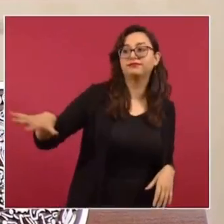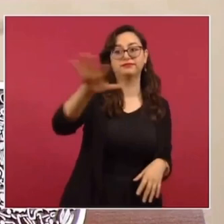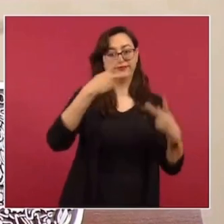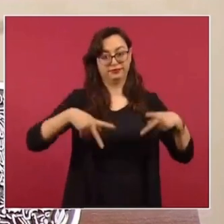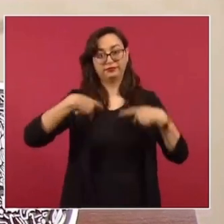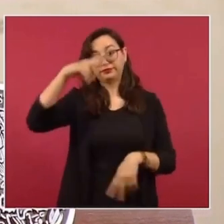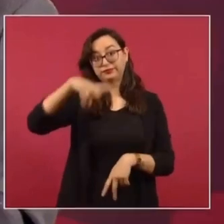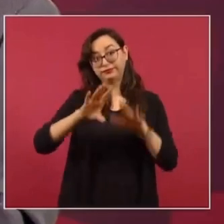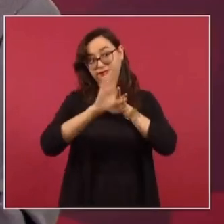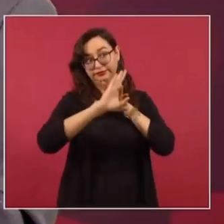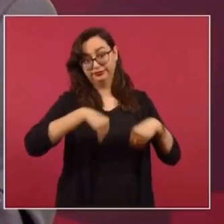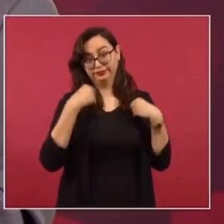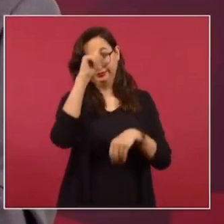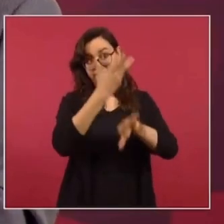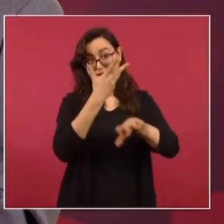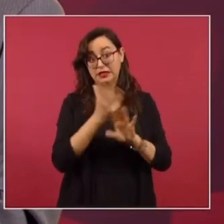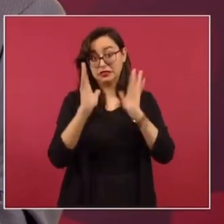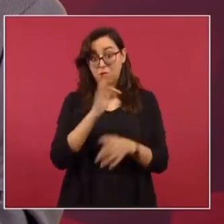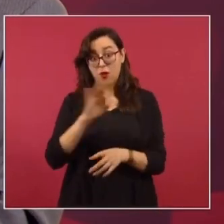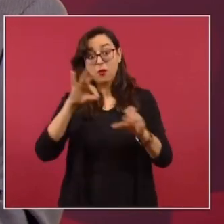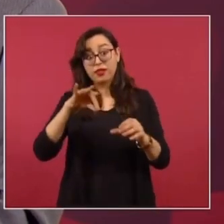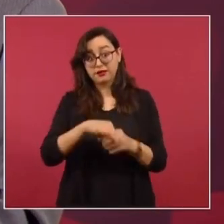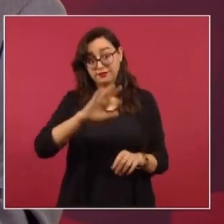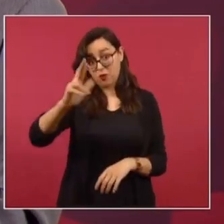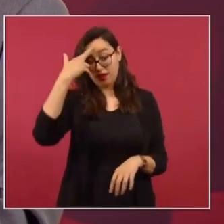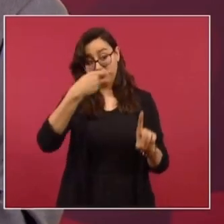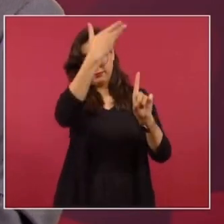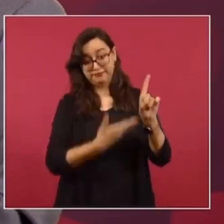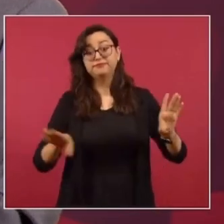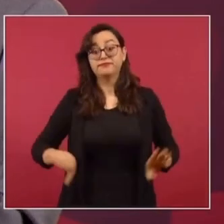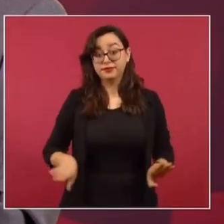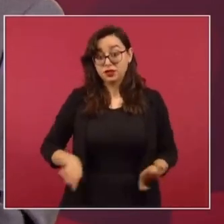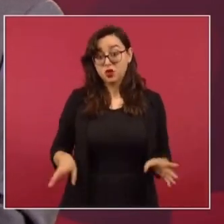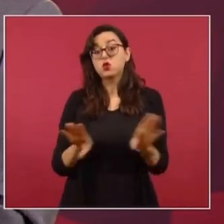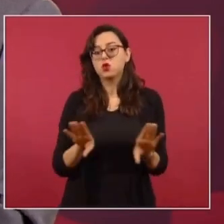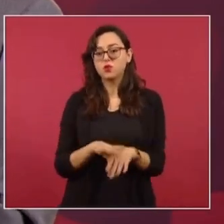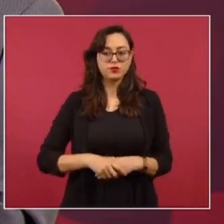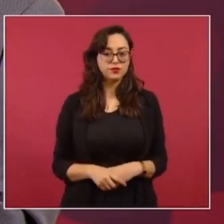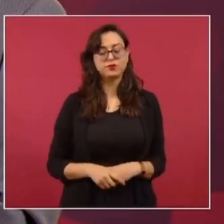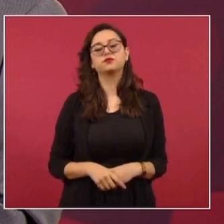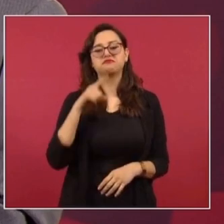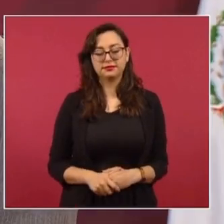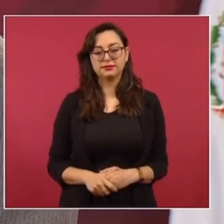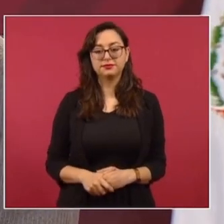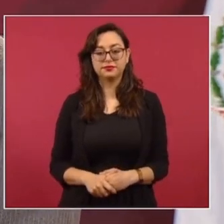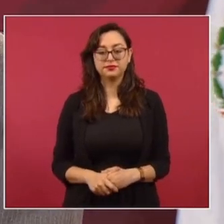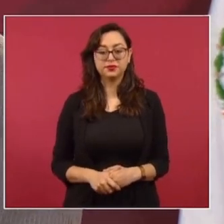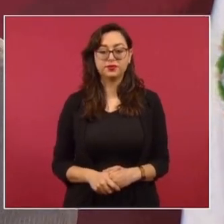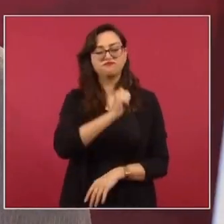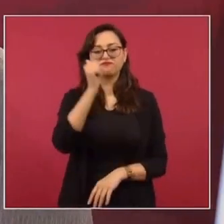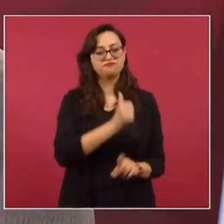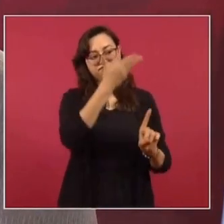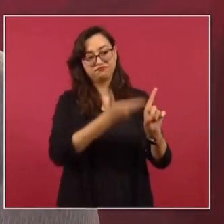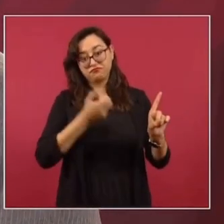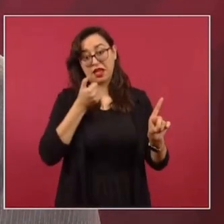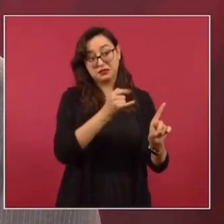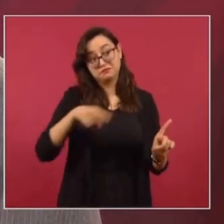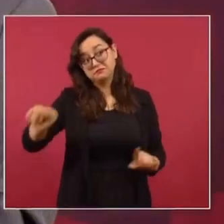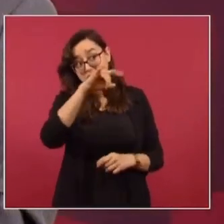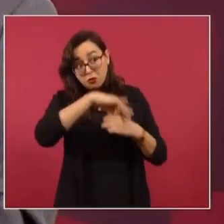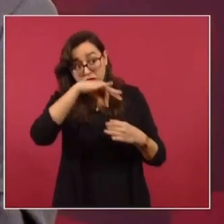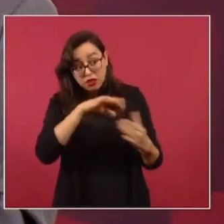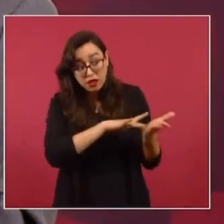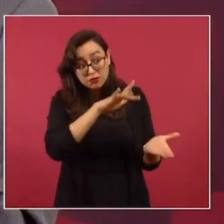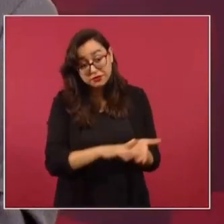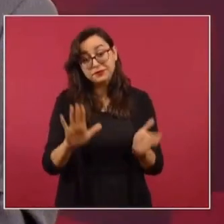lo tengan presente cuando haya lechones, porque es un senador que no quiere a México, que está en contra de nosotros,